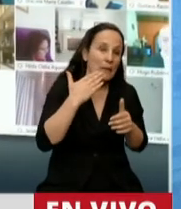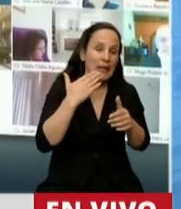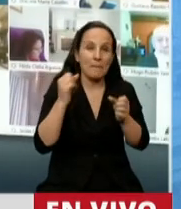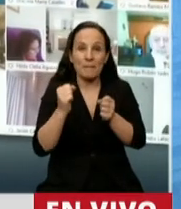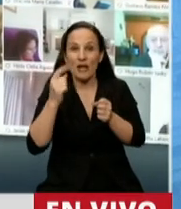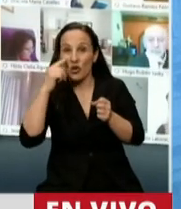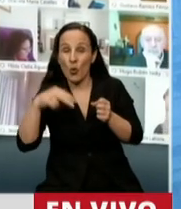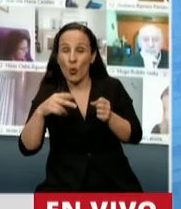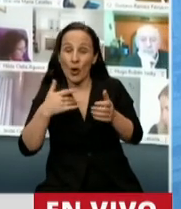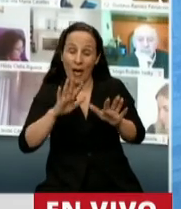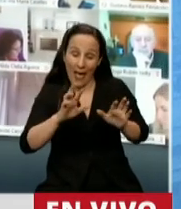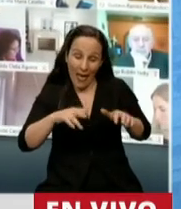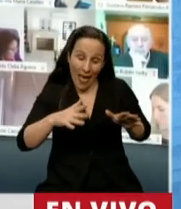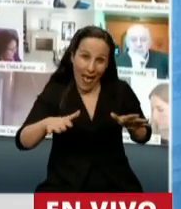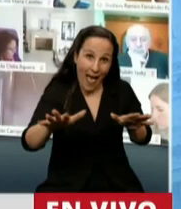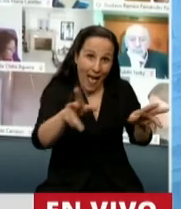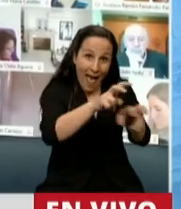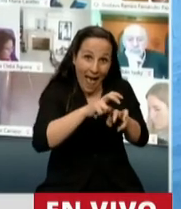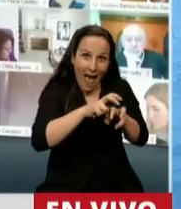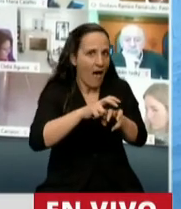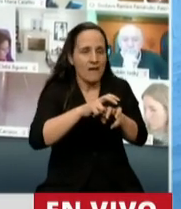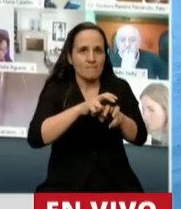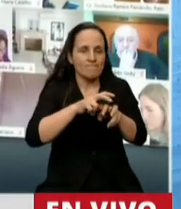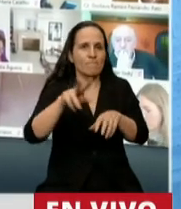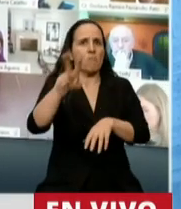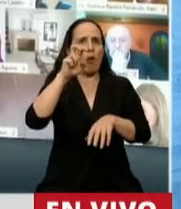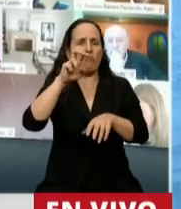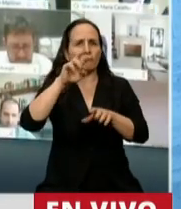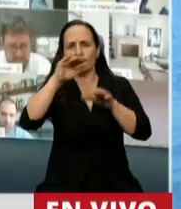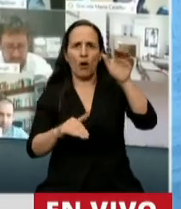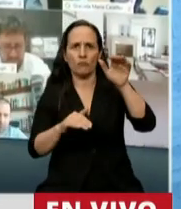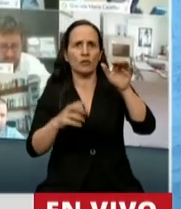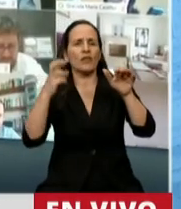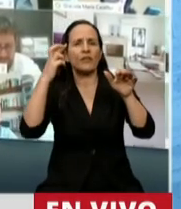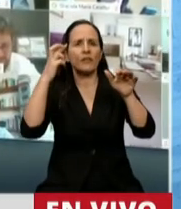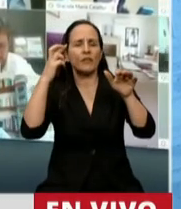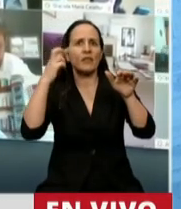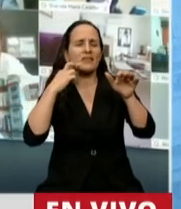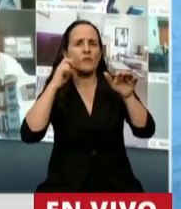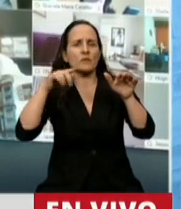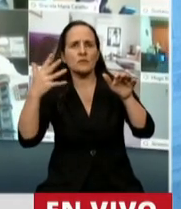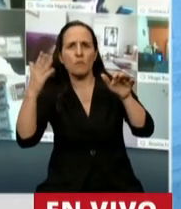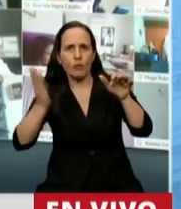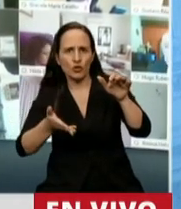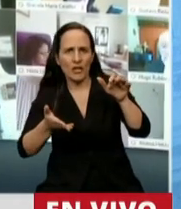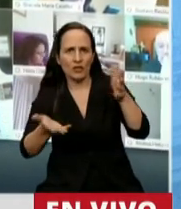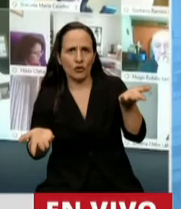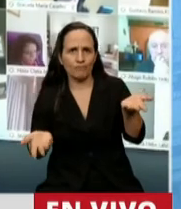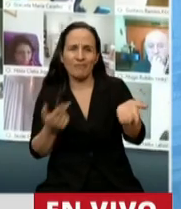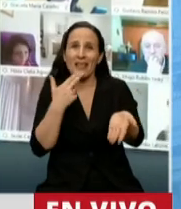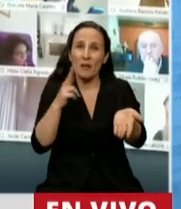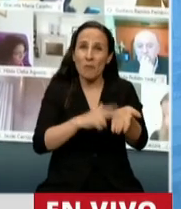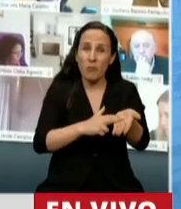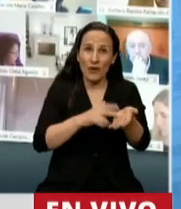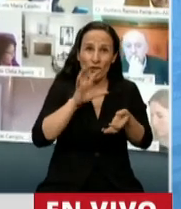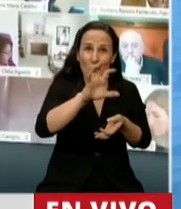y junio bajó un 19,23%. Y la recaduación real de los impuestos provinciales bajó